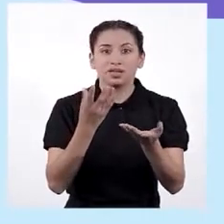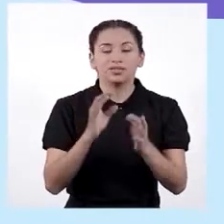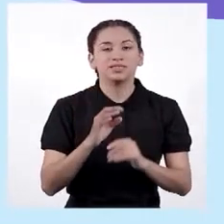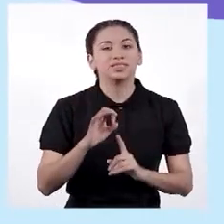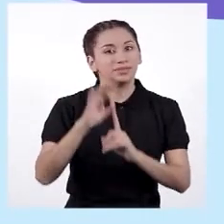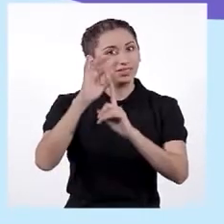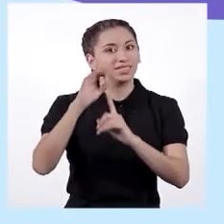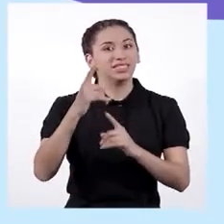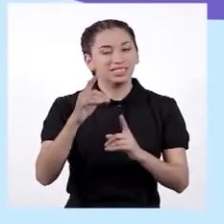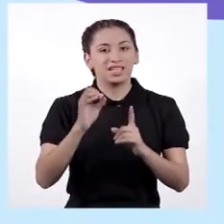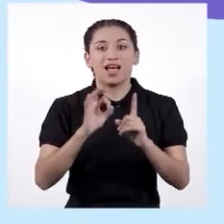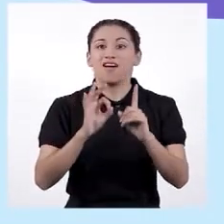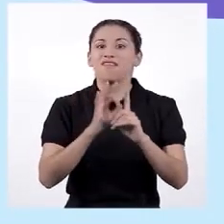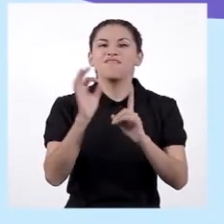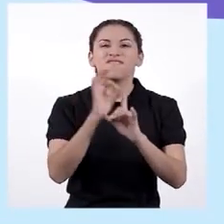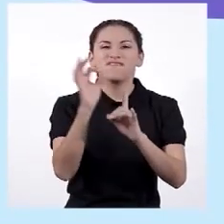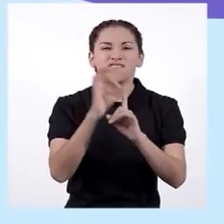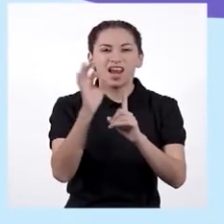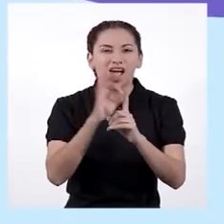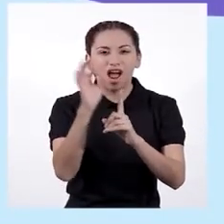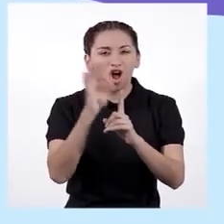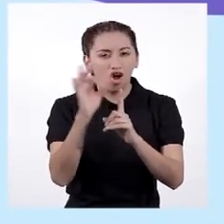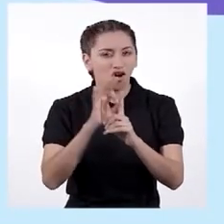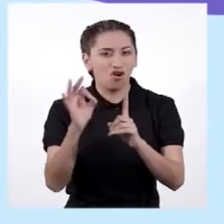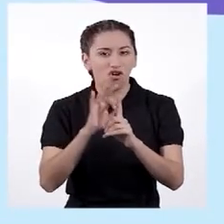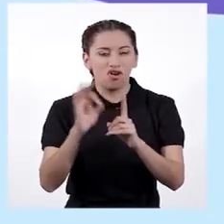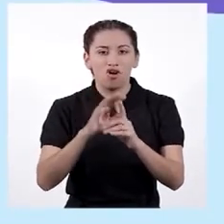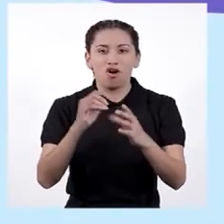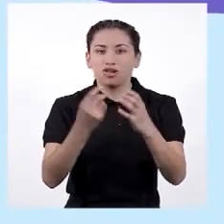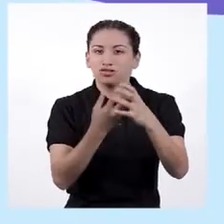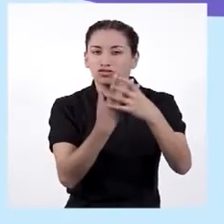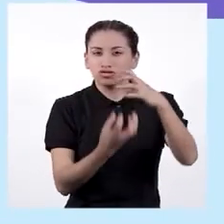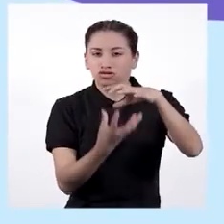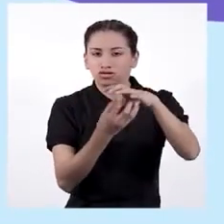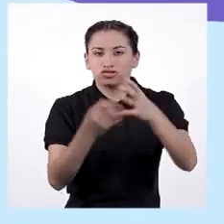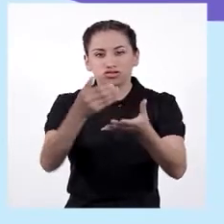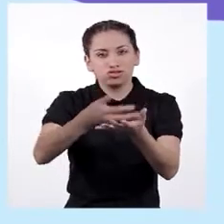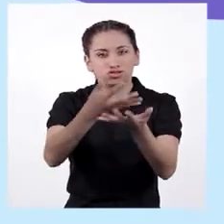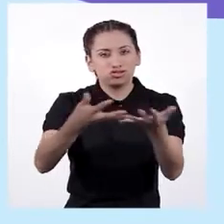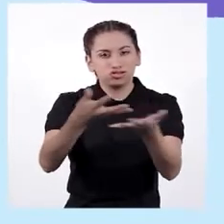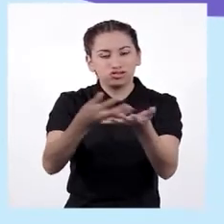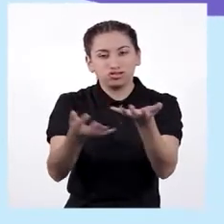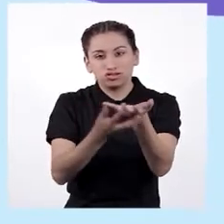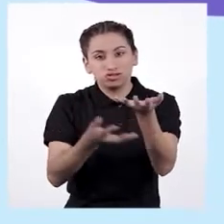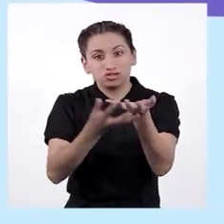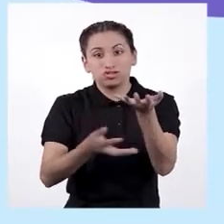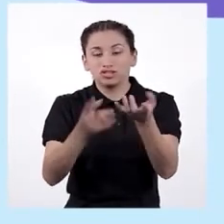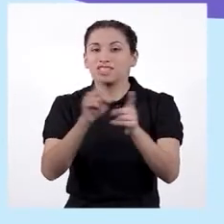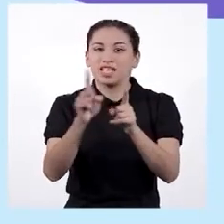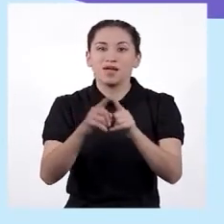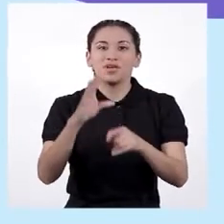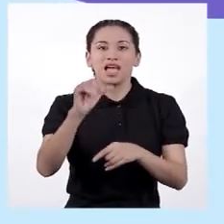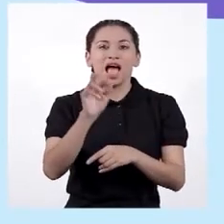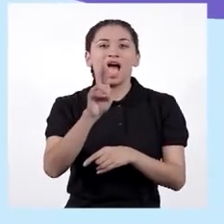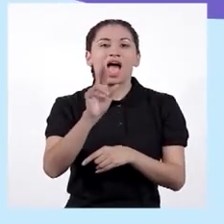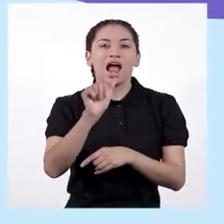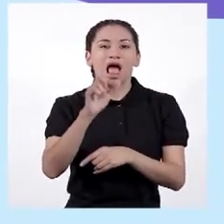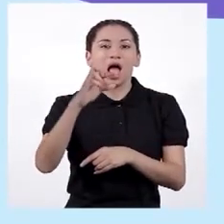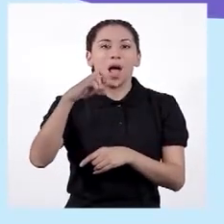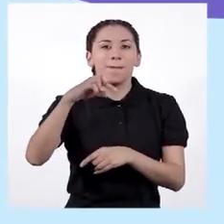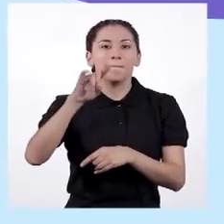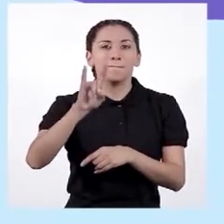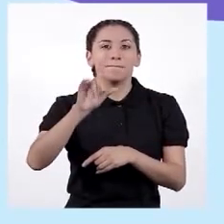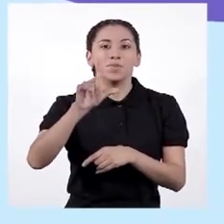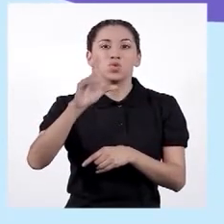Por ejemplo, el frijol colado, la carapulcra. ¡Ah! Ya sé que otra cosa nos caracteriza. Tenemos muchas